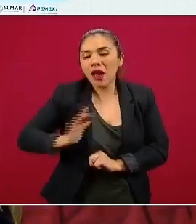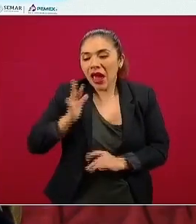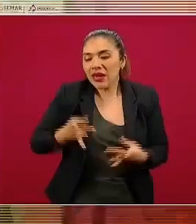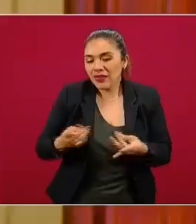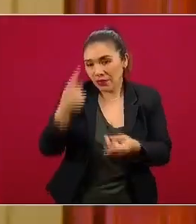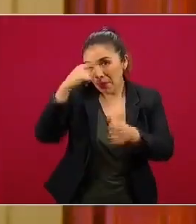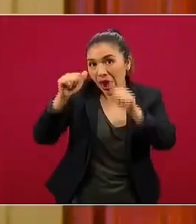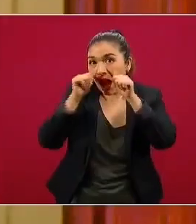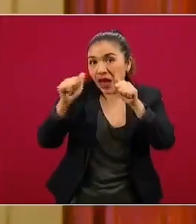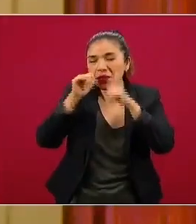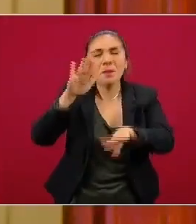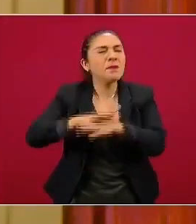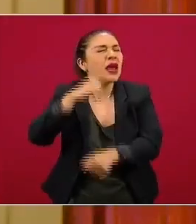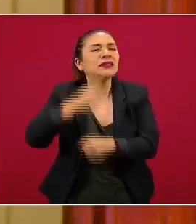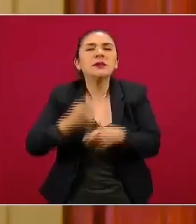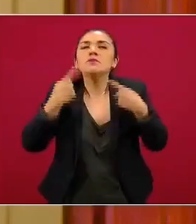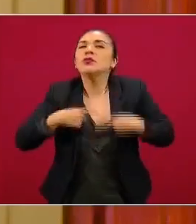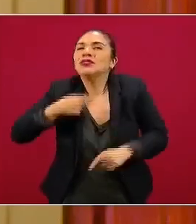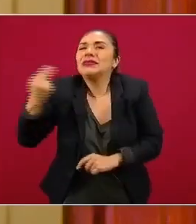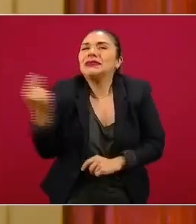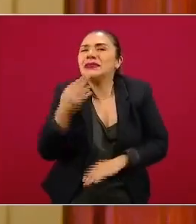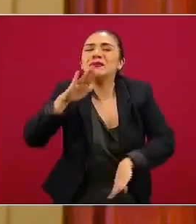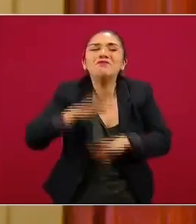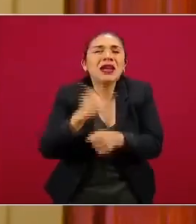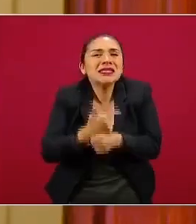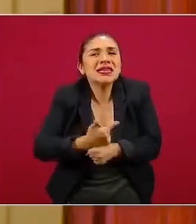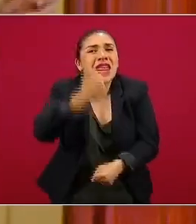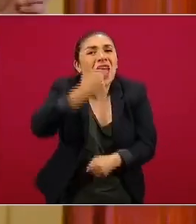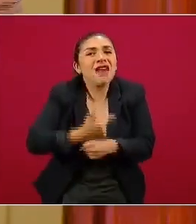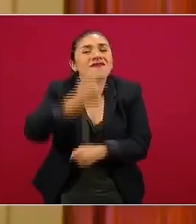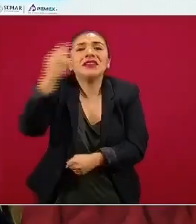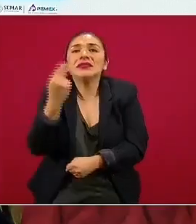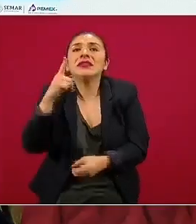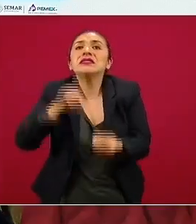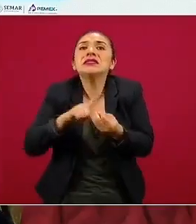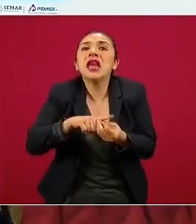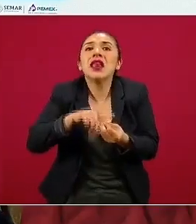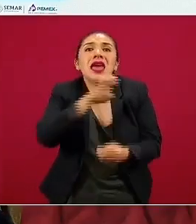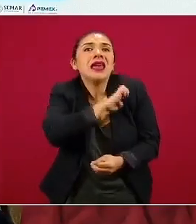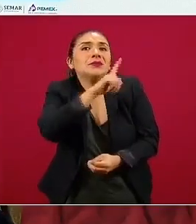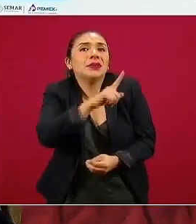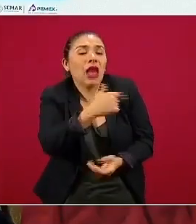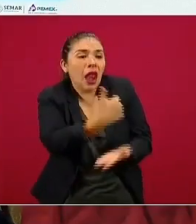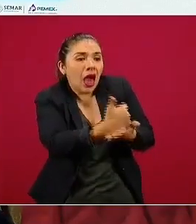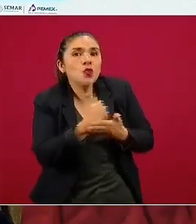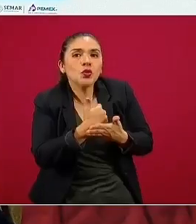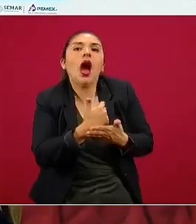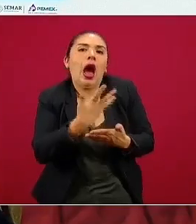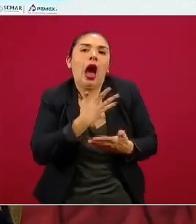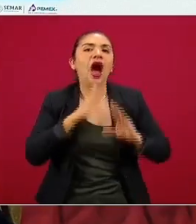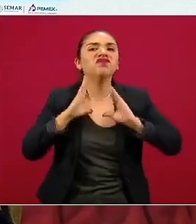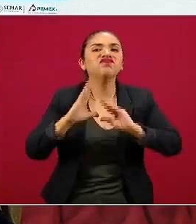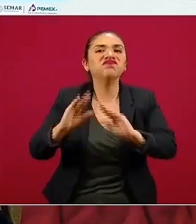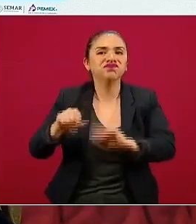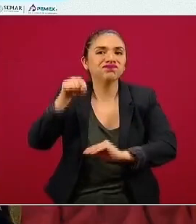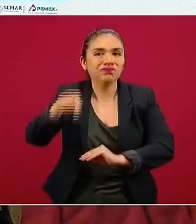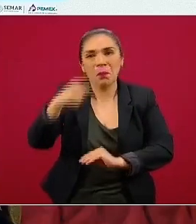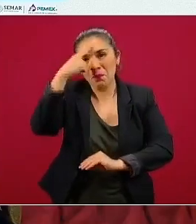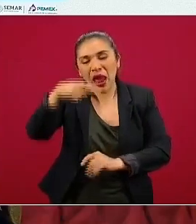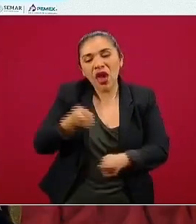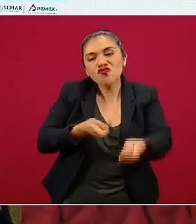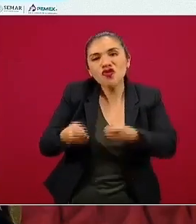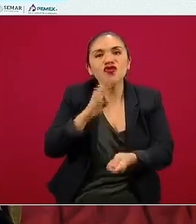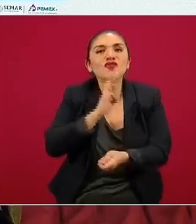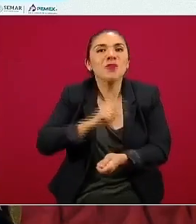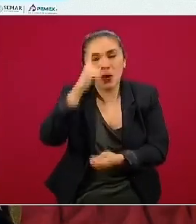todo de los pacientes críticos que requieren de esta valoración subespecializada y mejora también las estrategias de control